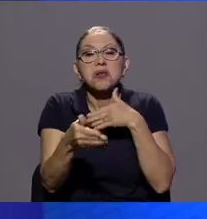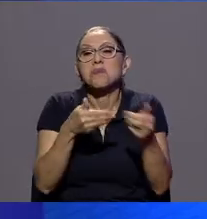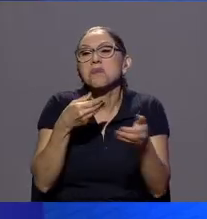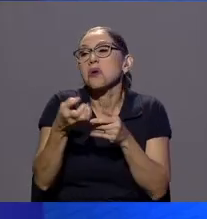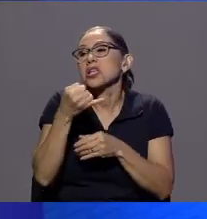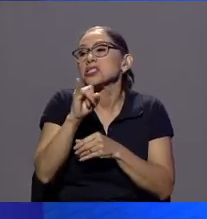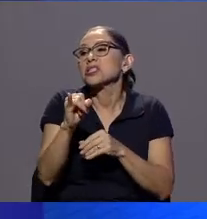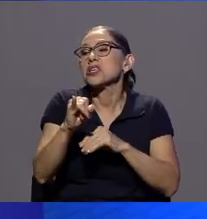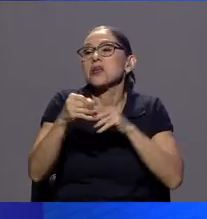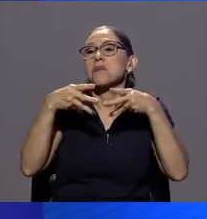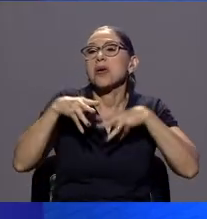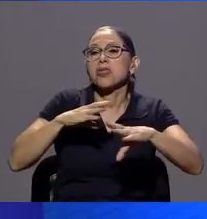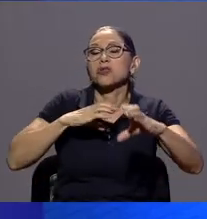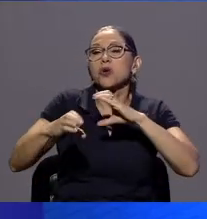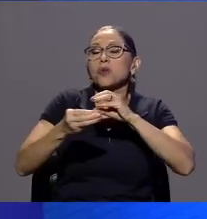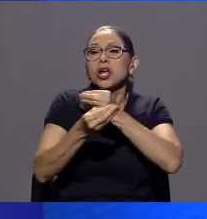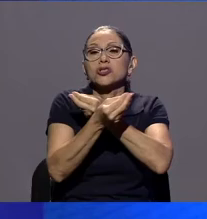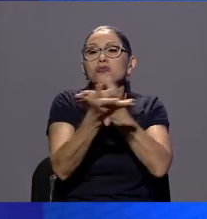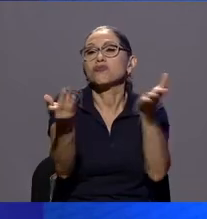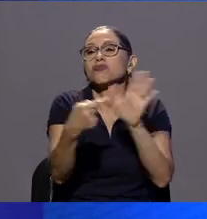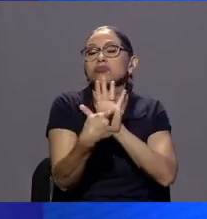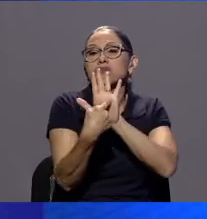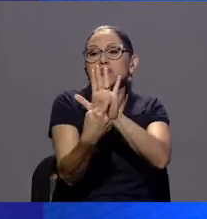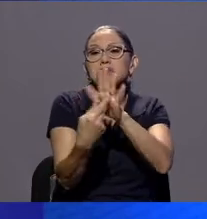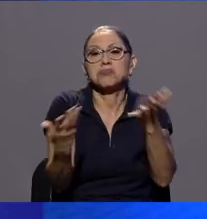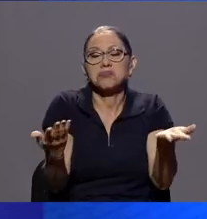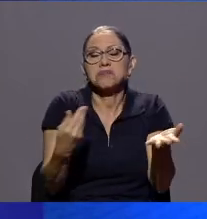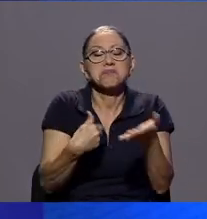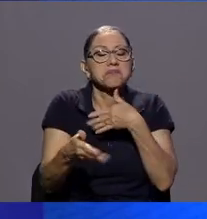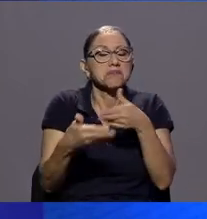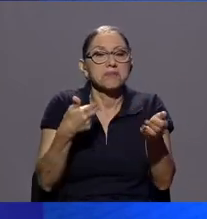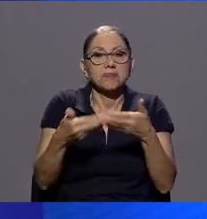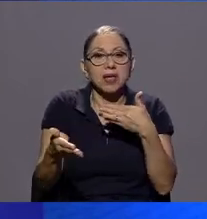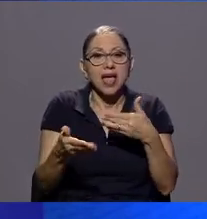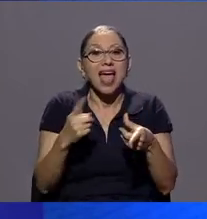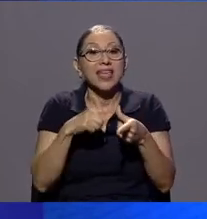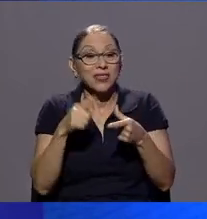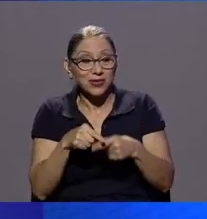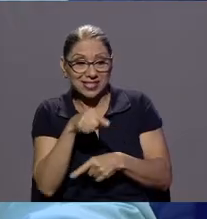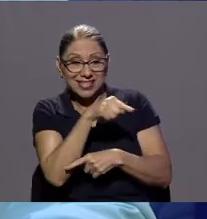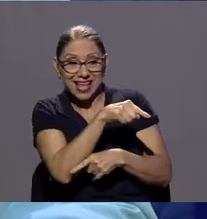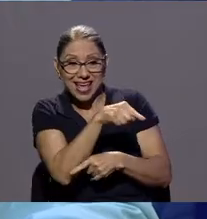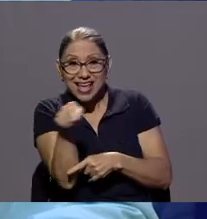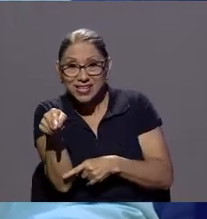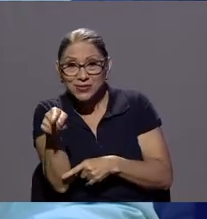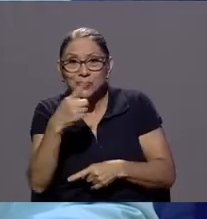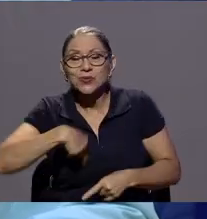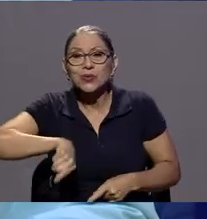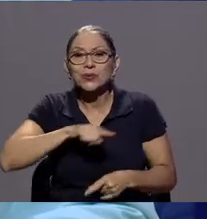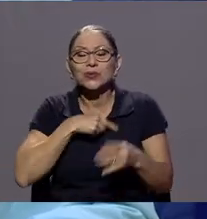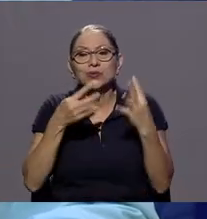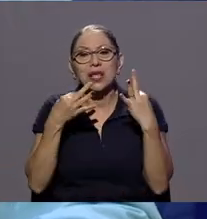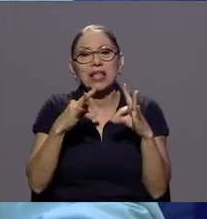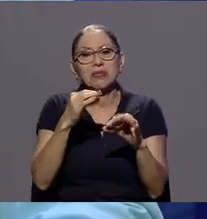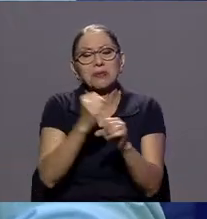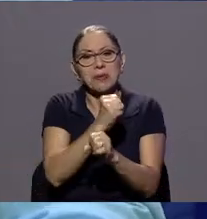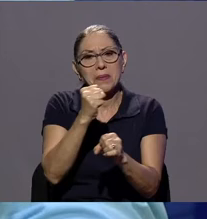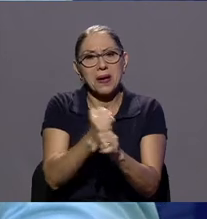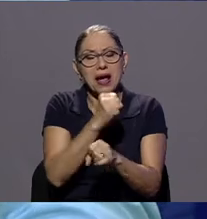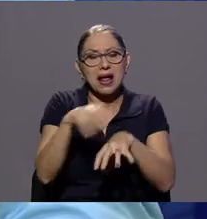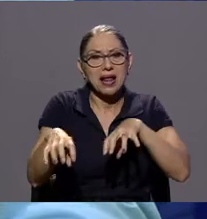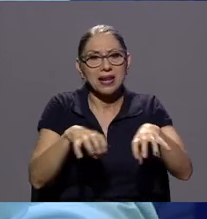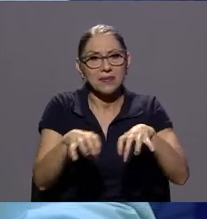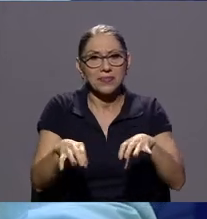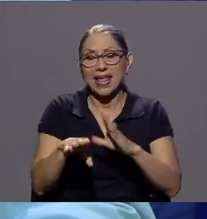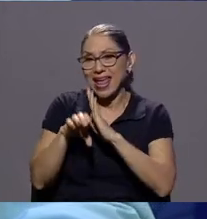comunicación la situación verdad entonces es sobre esos que hemos estado tratando de actuar de manera bastante fuerte